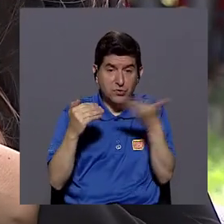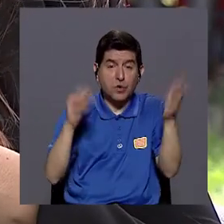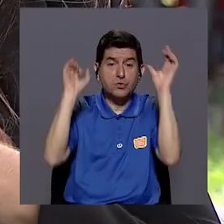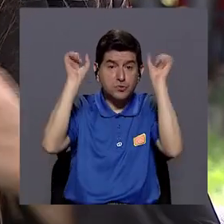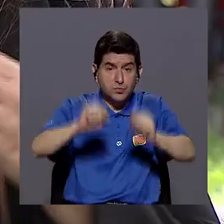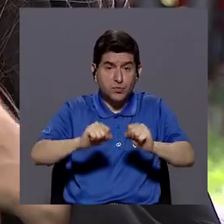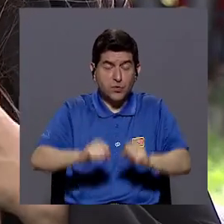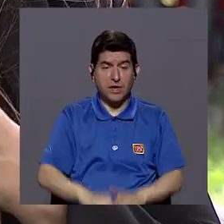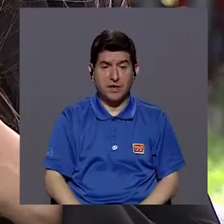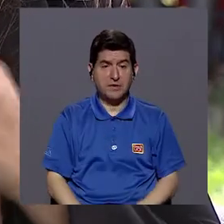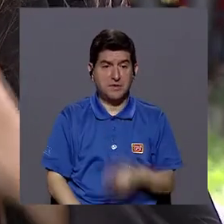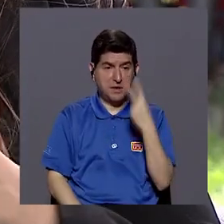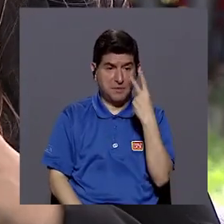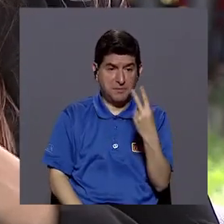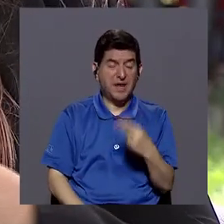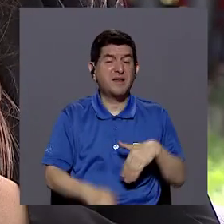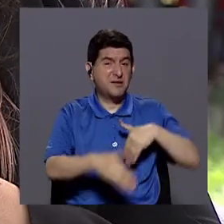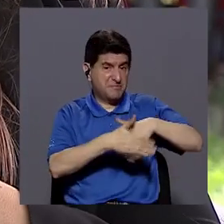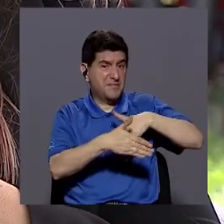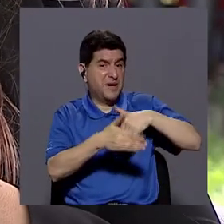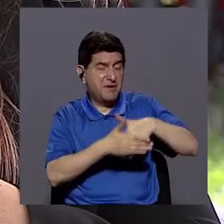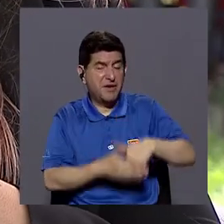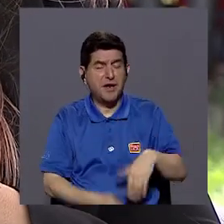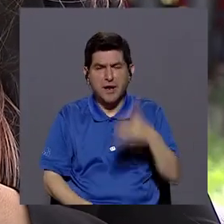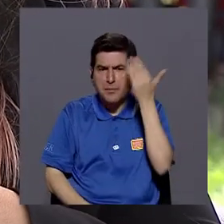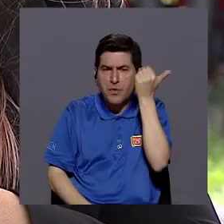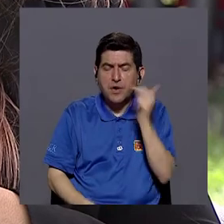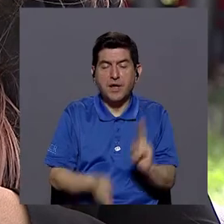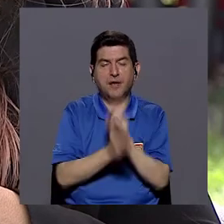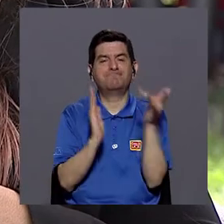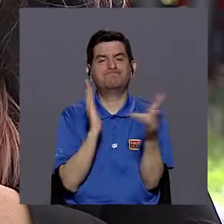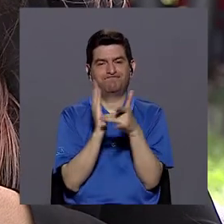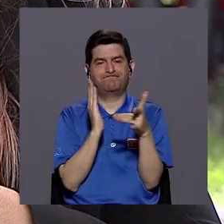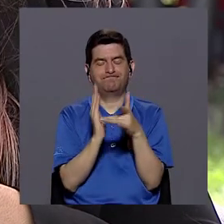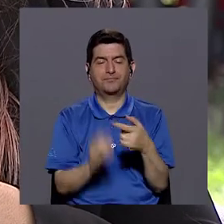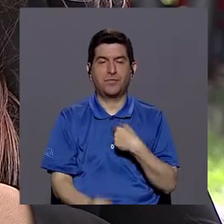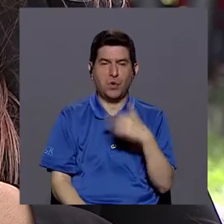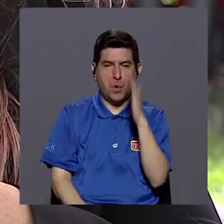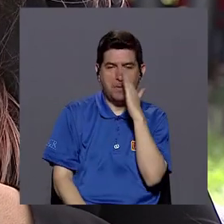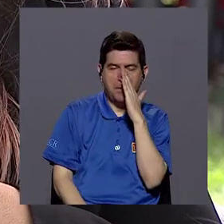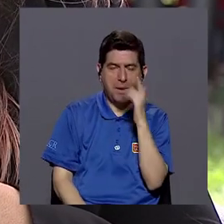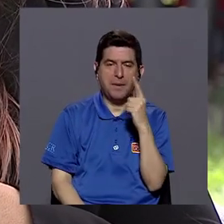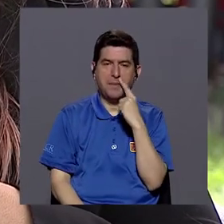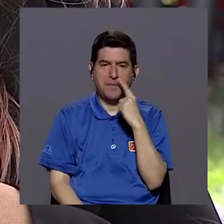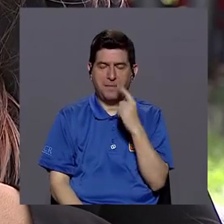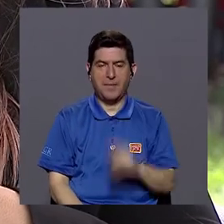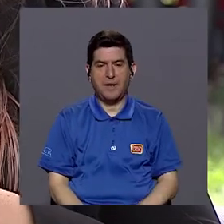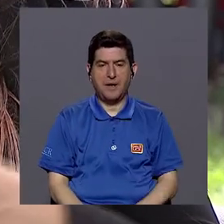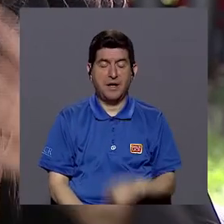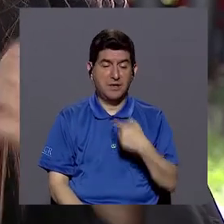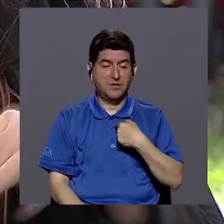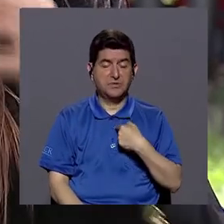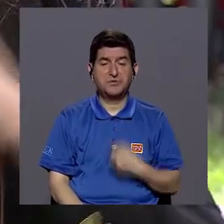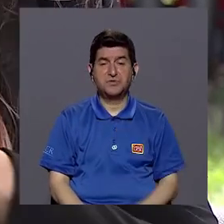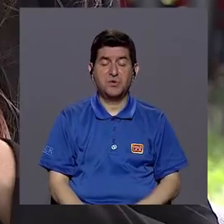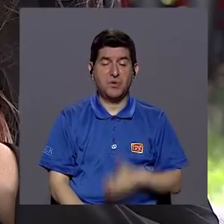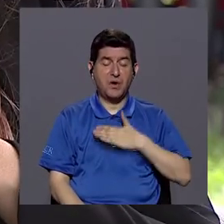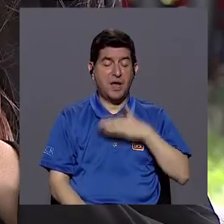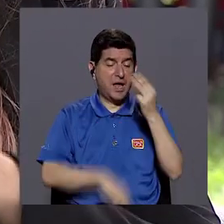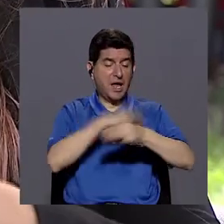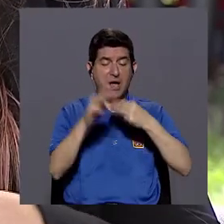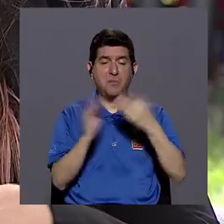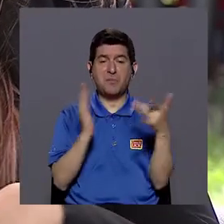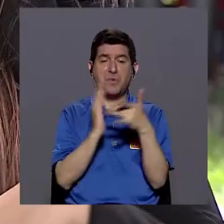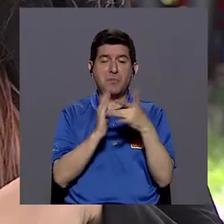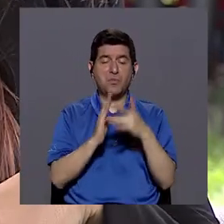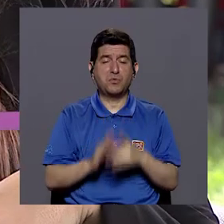estas cosas se pueden ver muy obstaculizadas por el uso de las tecnologías, ¿verdad? Porque si yo como mamá, papá o persona encargada me encierro en el mundo también de